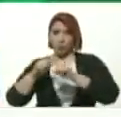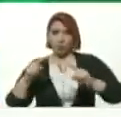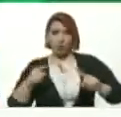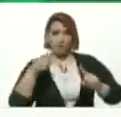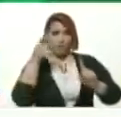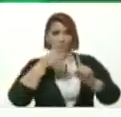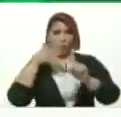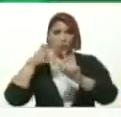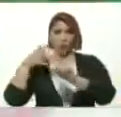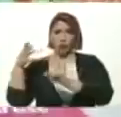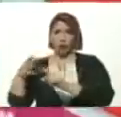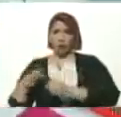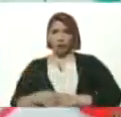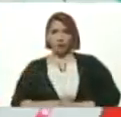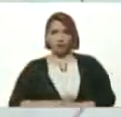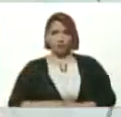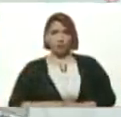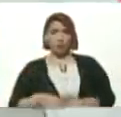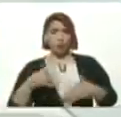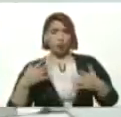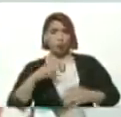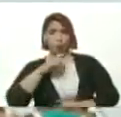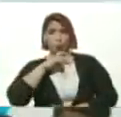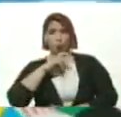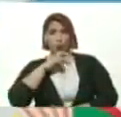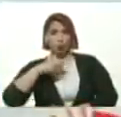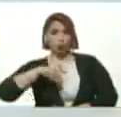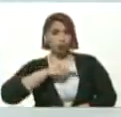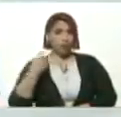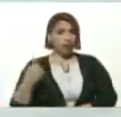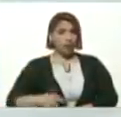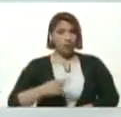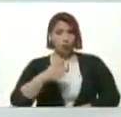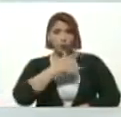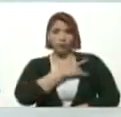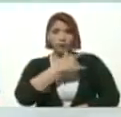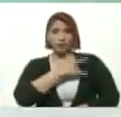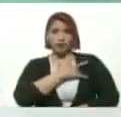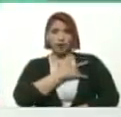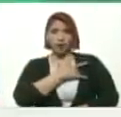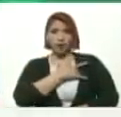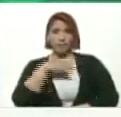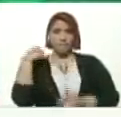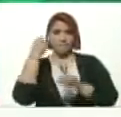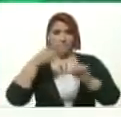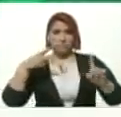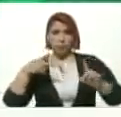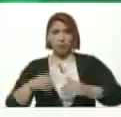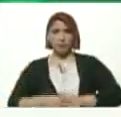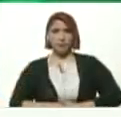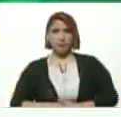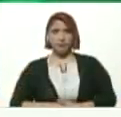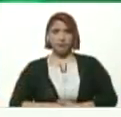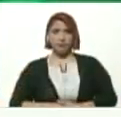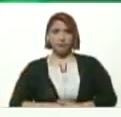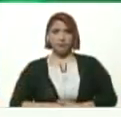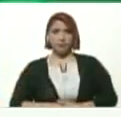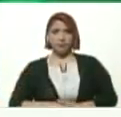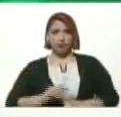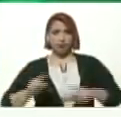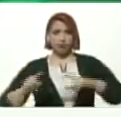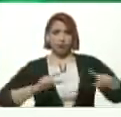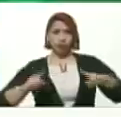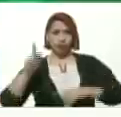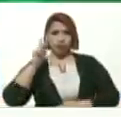formar Eso vale oro Ahí tenemos la universidad Pedagógica Que dirige La profesora Bigot